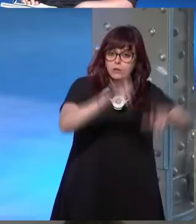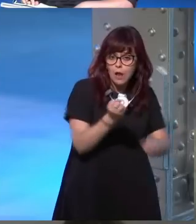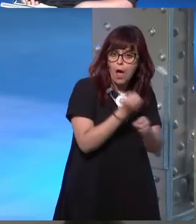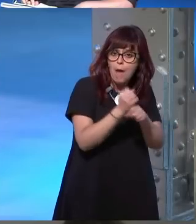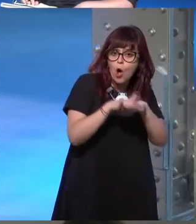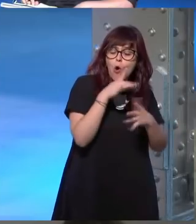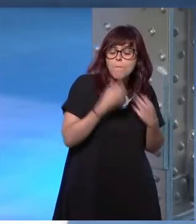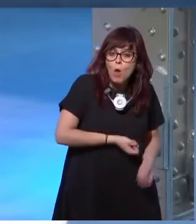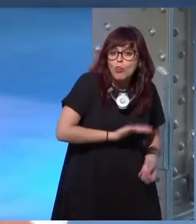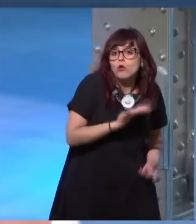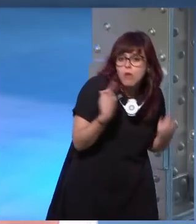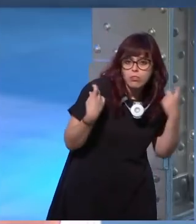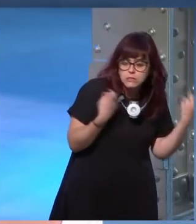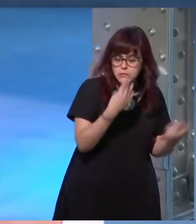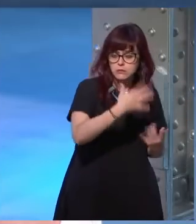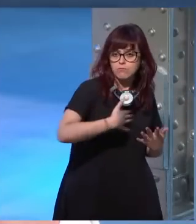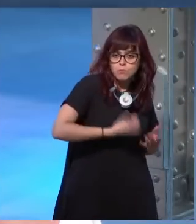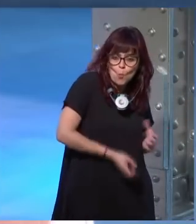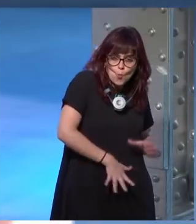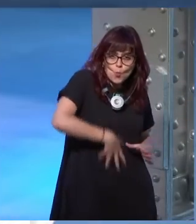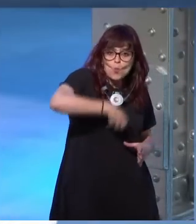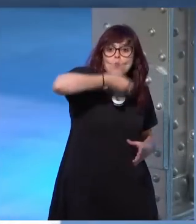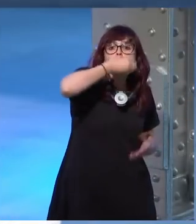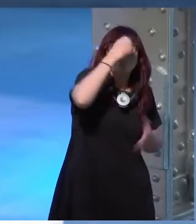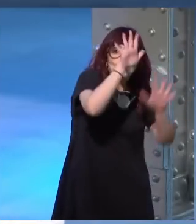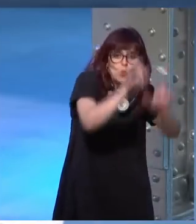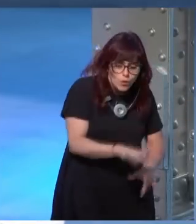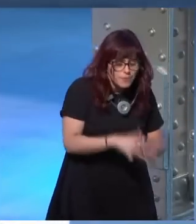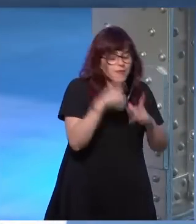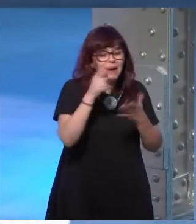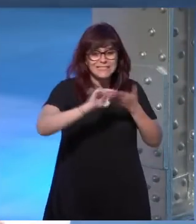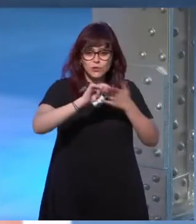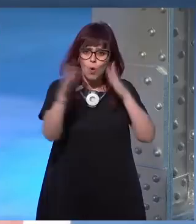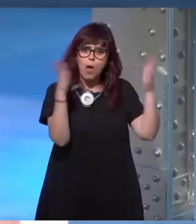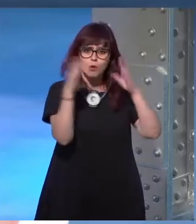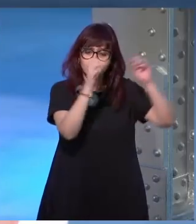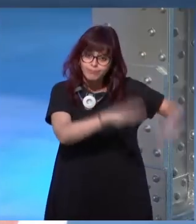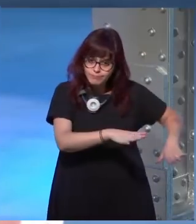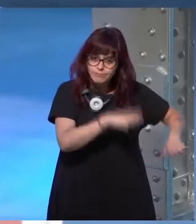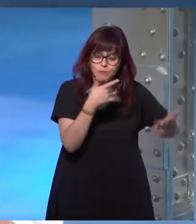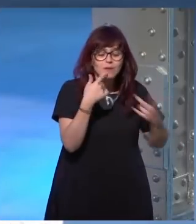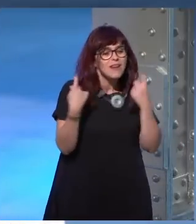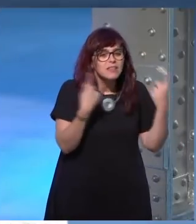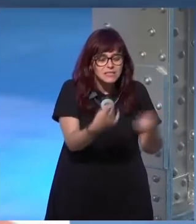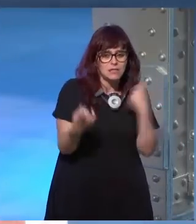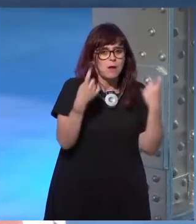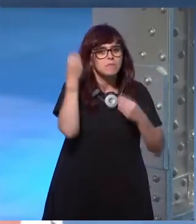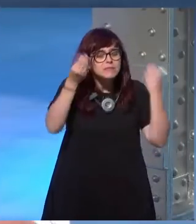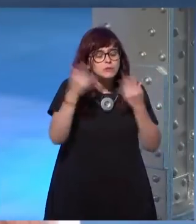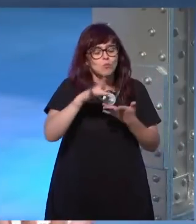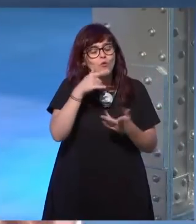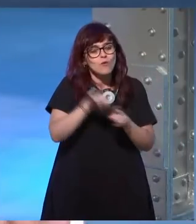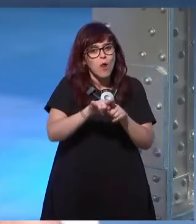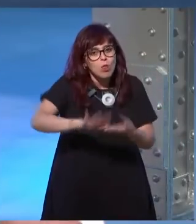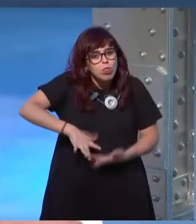que requiere mucho de mi tuve que dejar de hecho la escritura una temporada necesitaba rellenarme